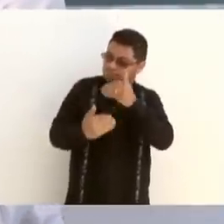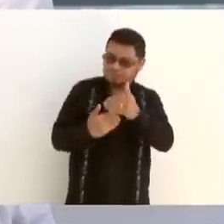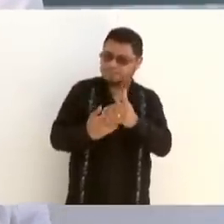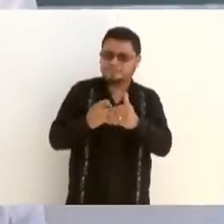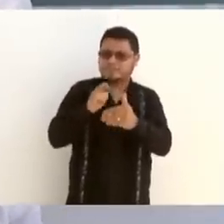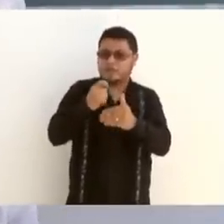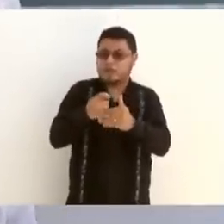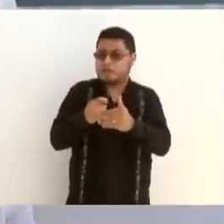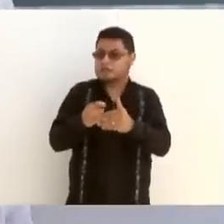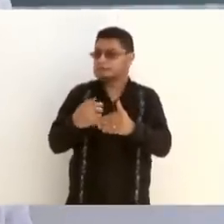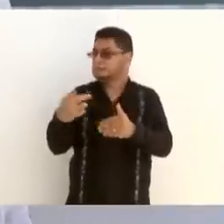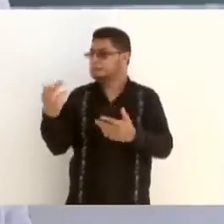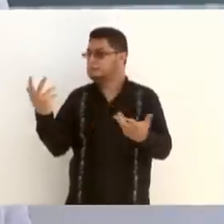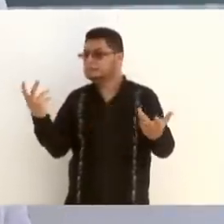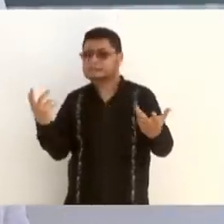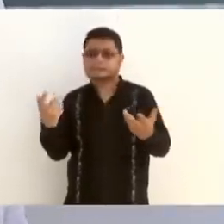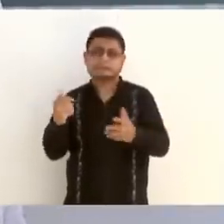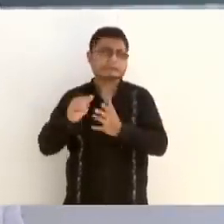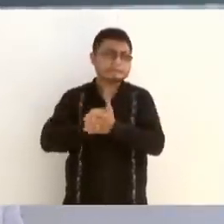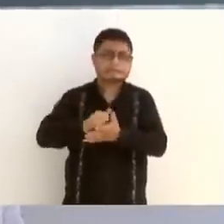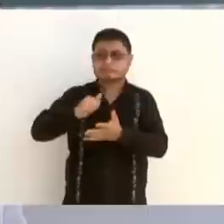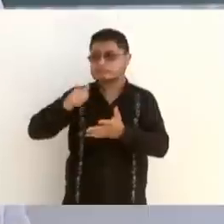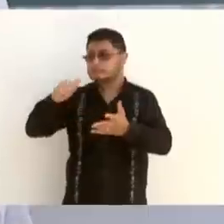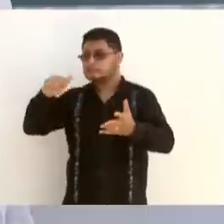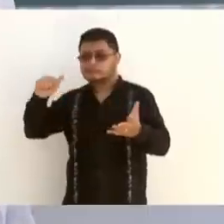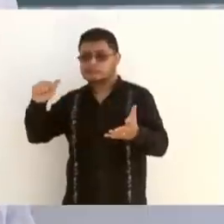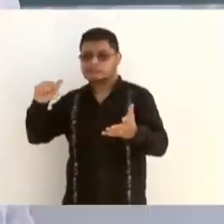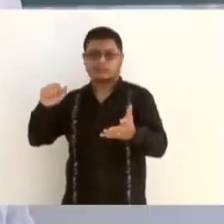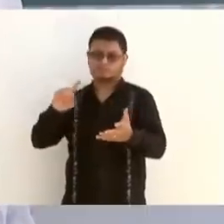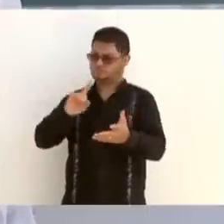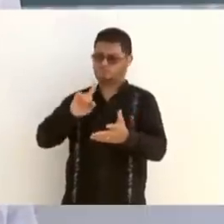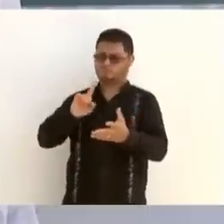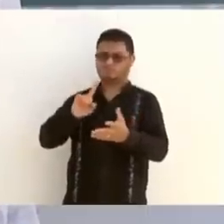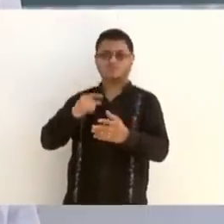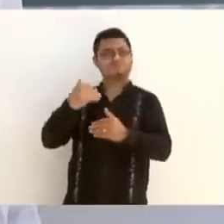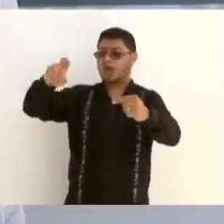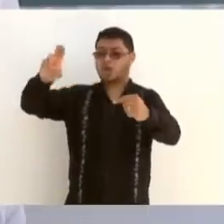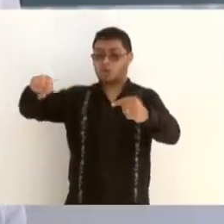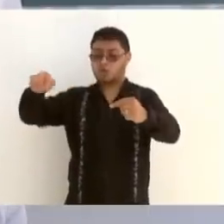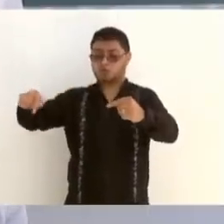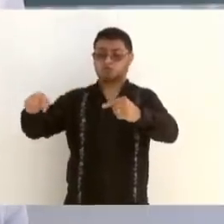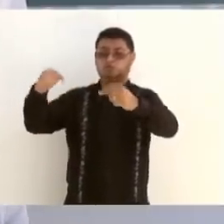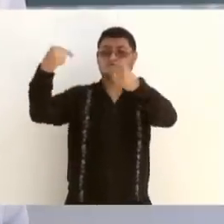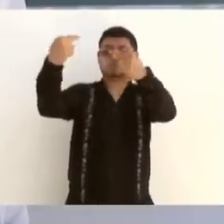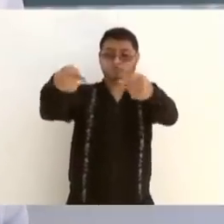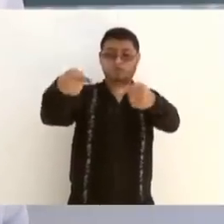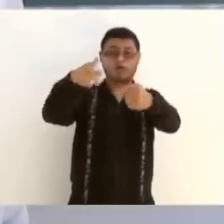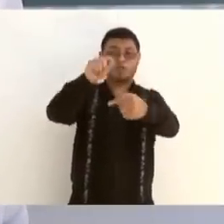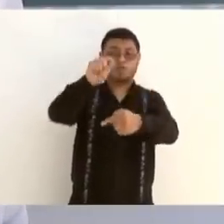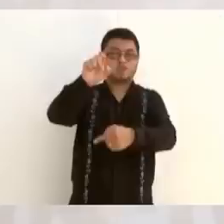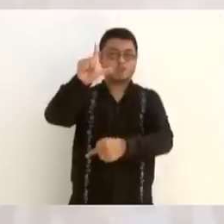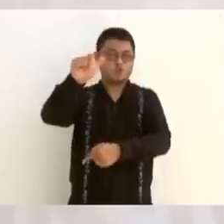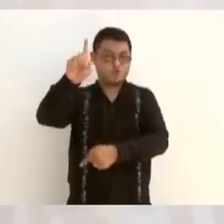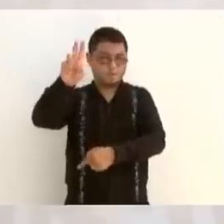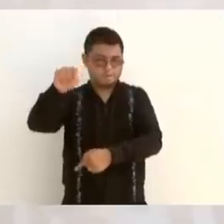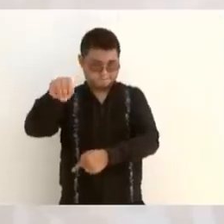demorar la obra, que tenemos que terminar en tiempo. Y ya está